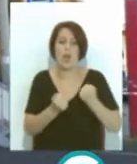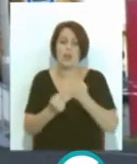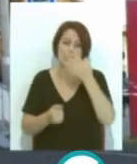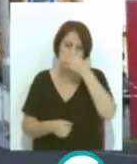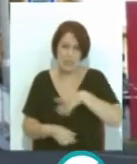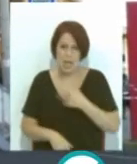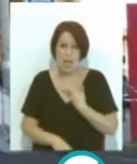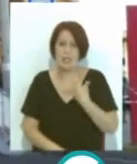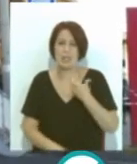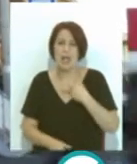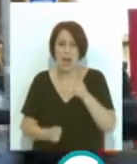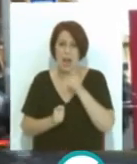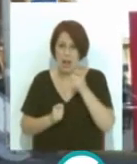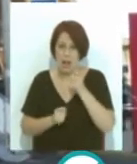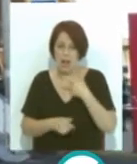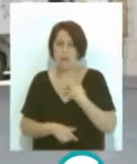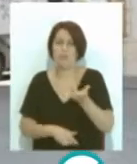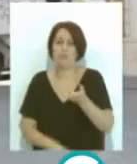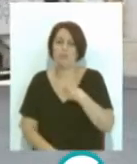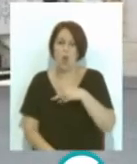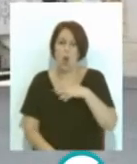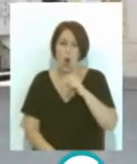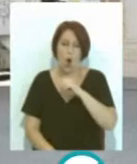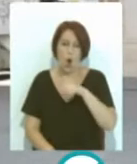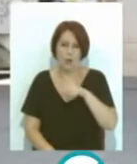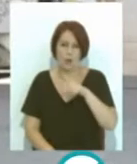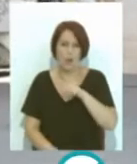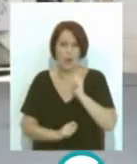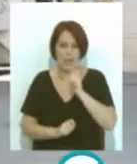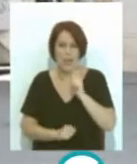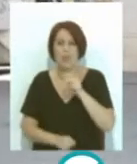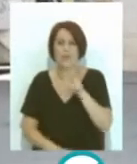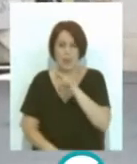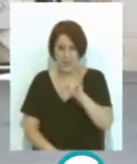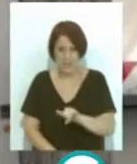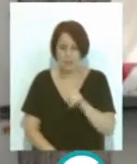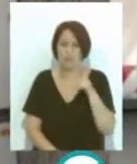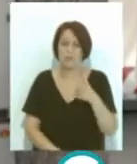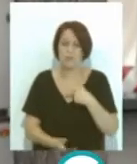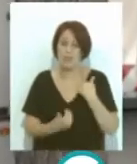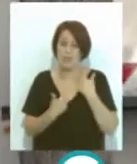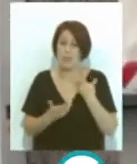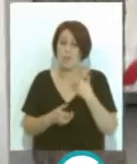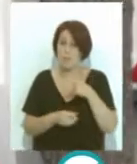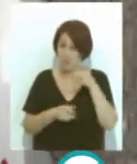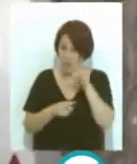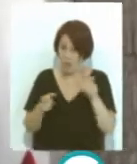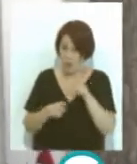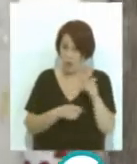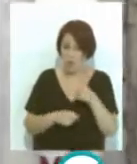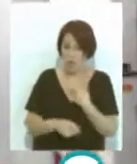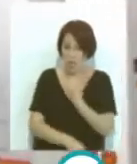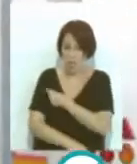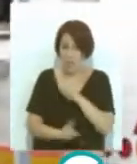Alcalá de los Gazules Benalup Olvera y Villa Martín Los sanitarios ofrecerán en el punto de vacunación a las personas que vayan a